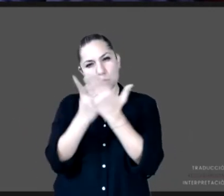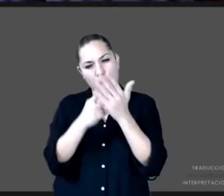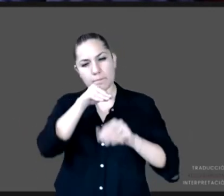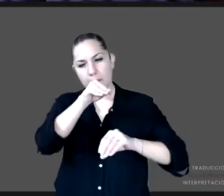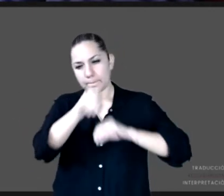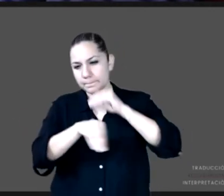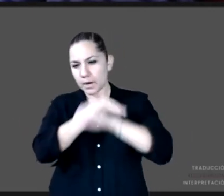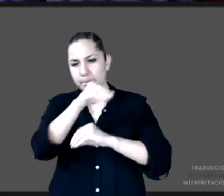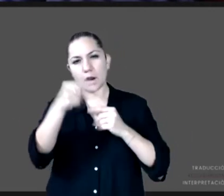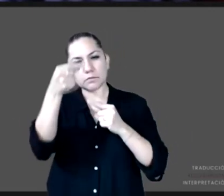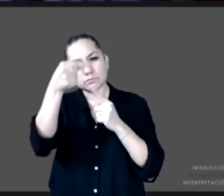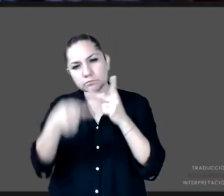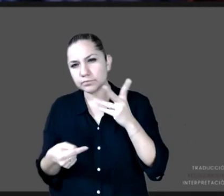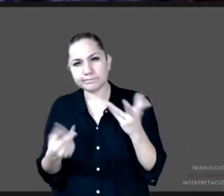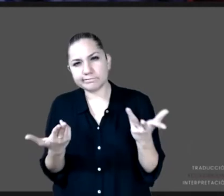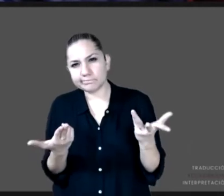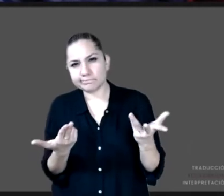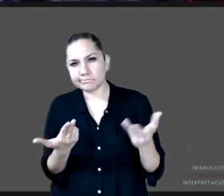una sola. Adelante, Mario.